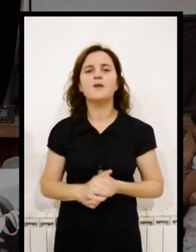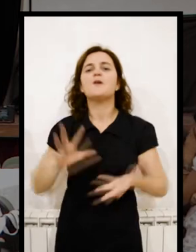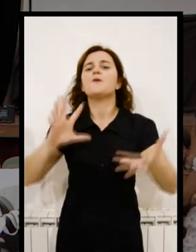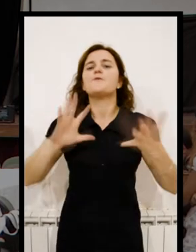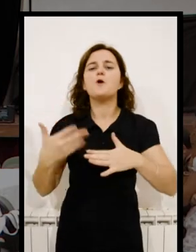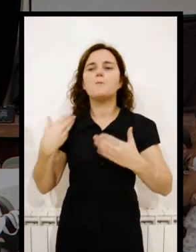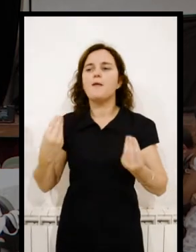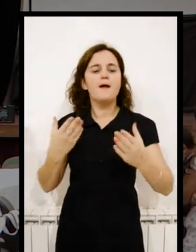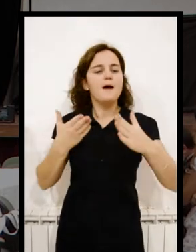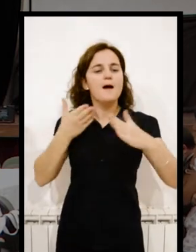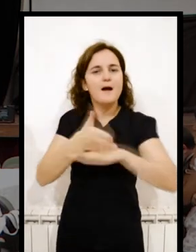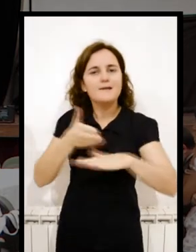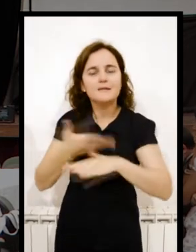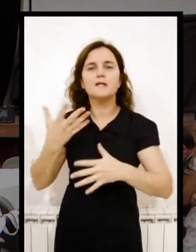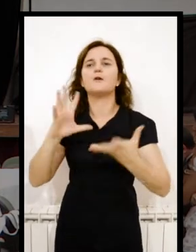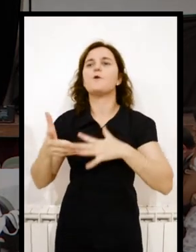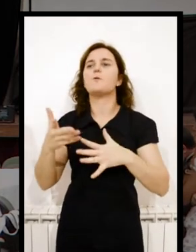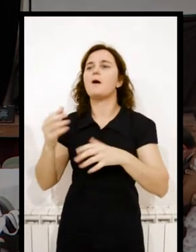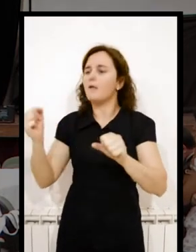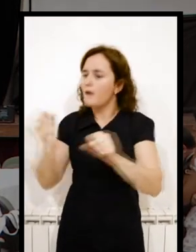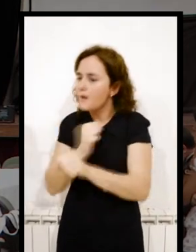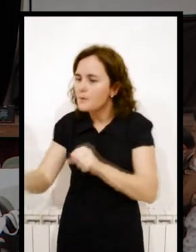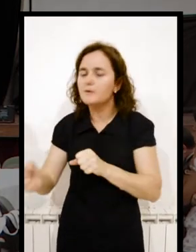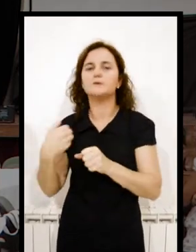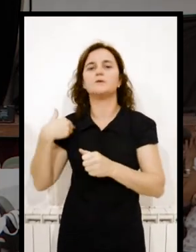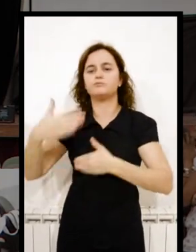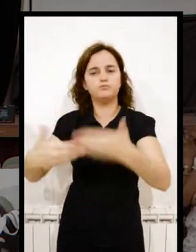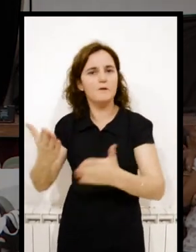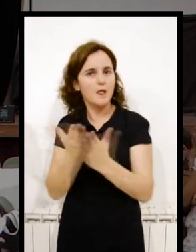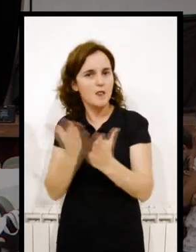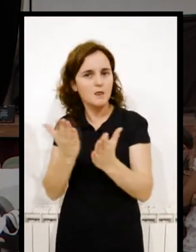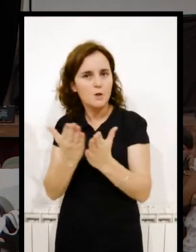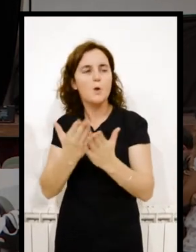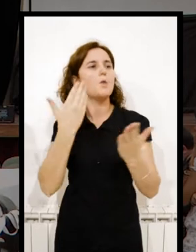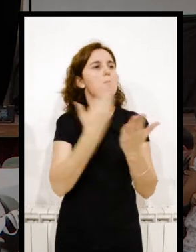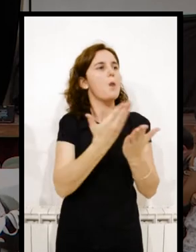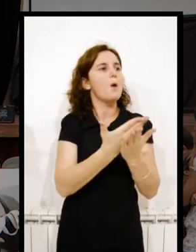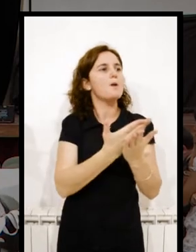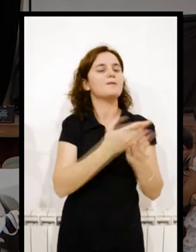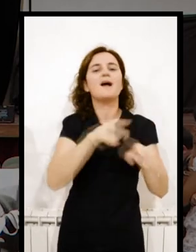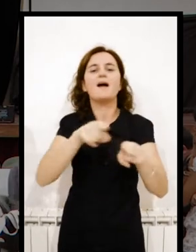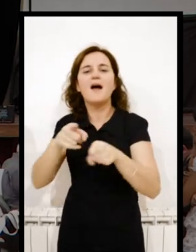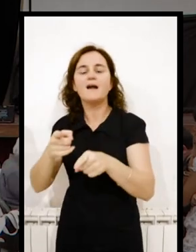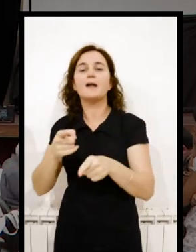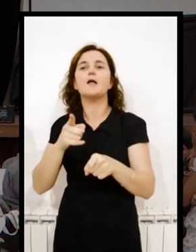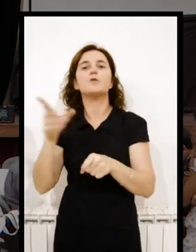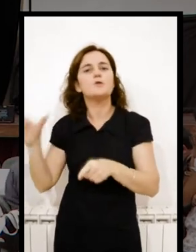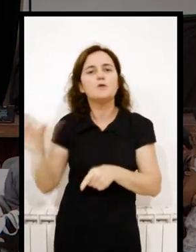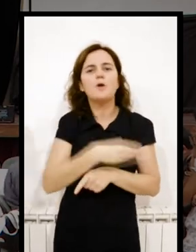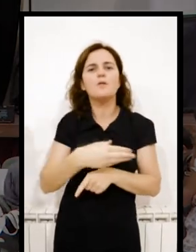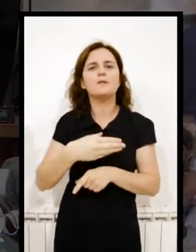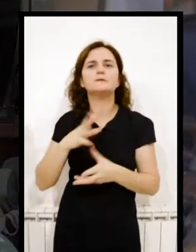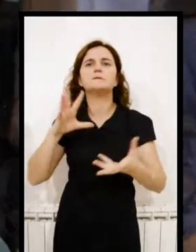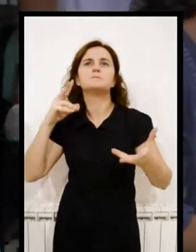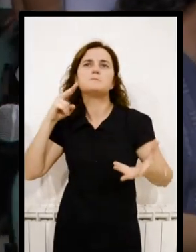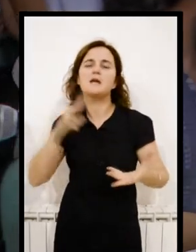maneras de acceso, formas de acreditación, tránsito, propuestas académicas, que